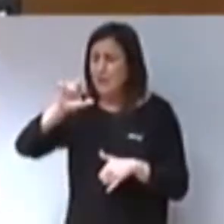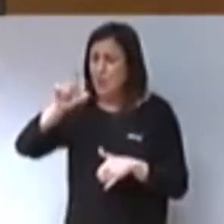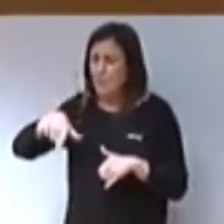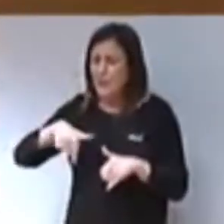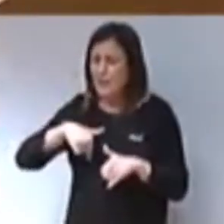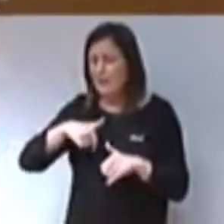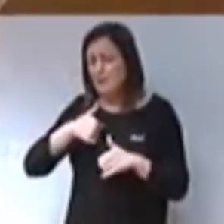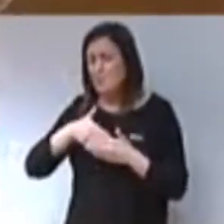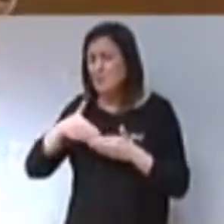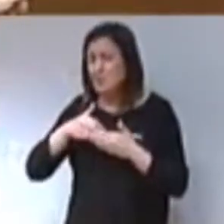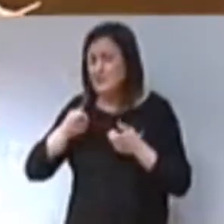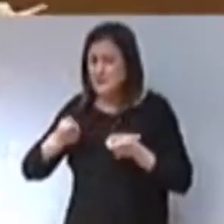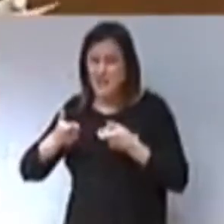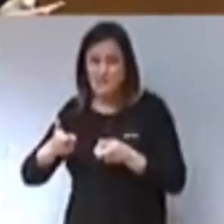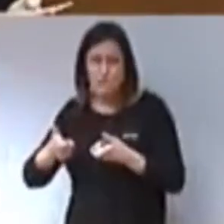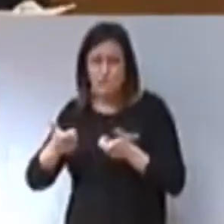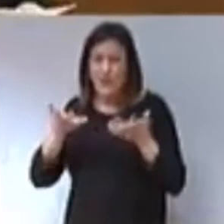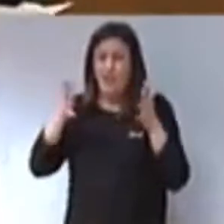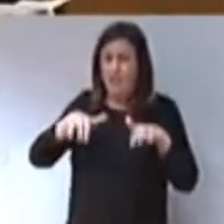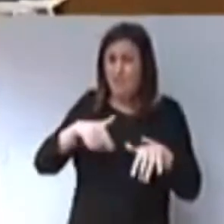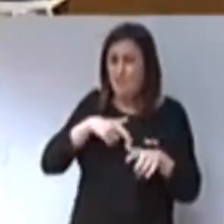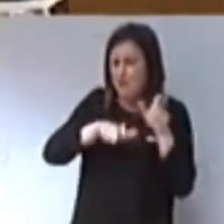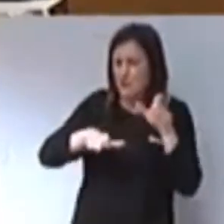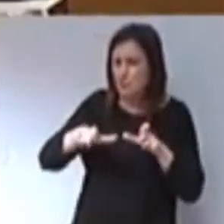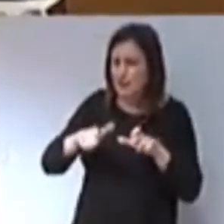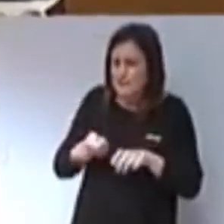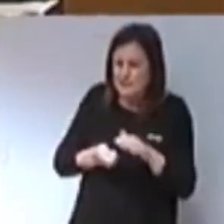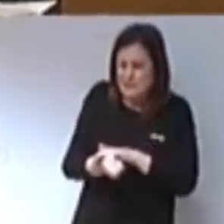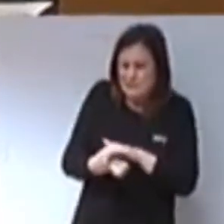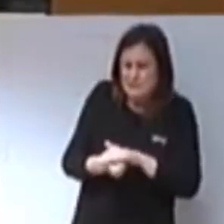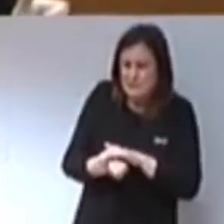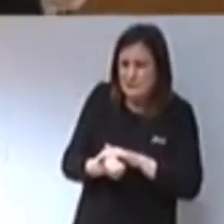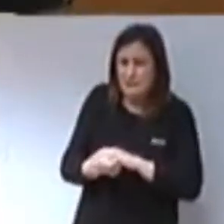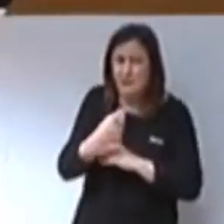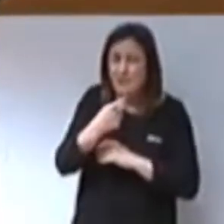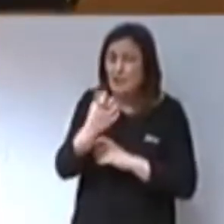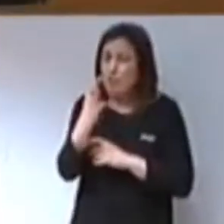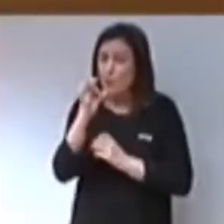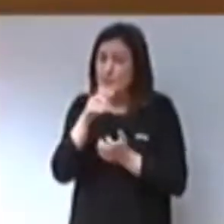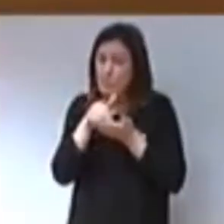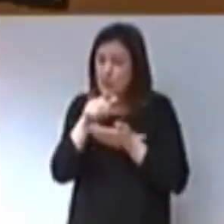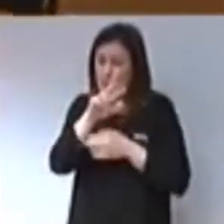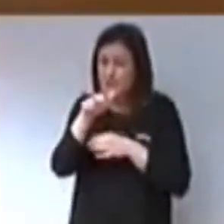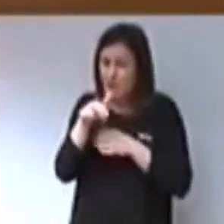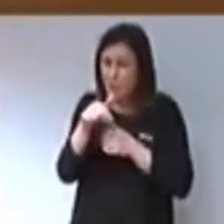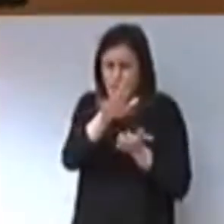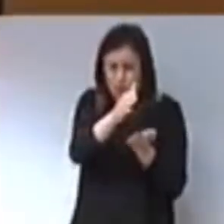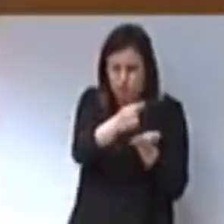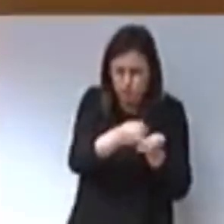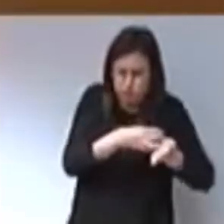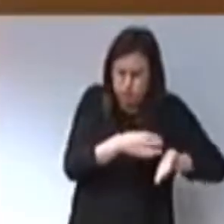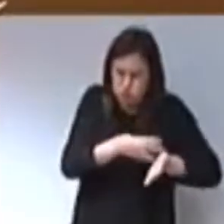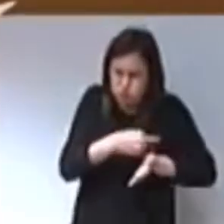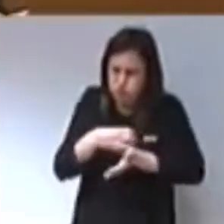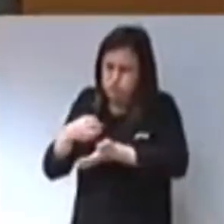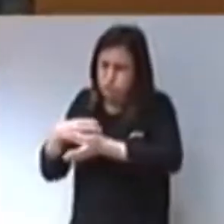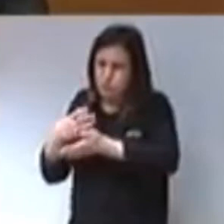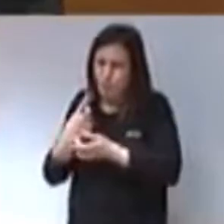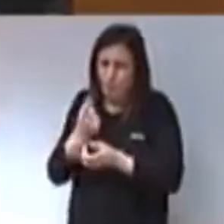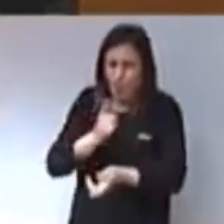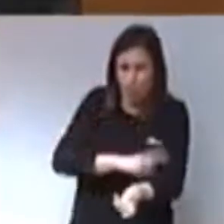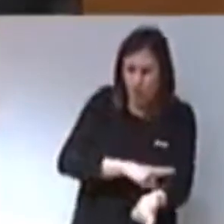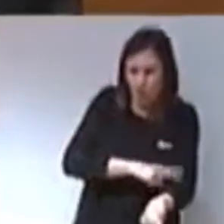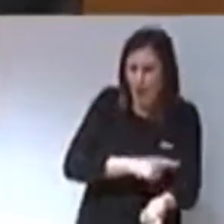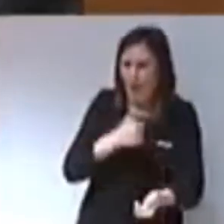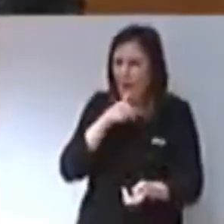millones en gastos, 10.000 personas extorsionadas, 150 millones de euros recaudados de drogas, extorsiones, secuestros y armas.